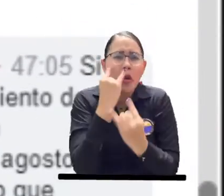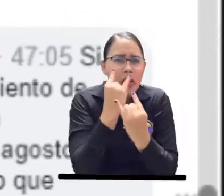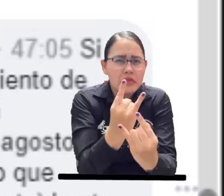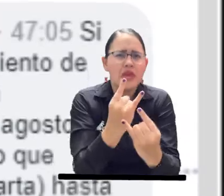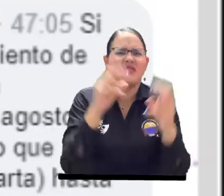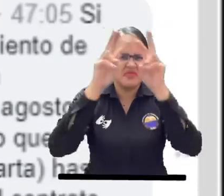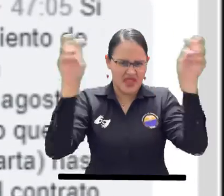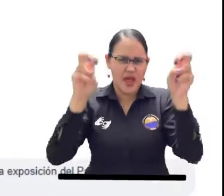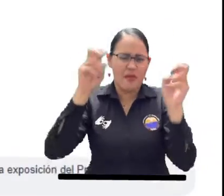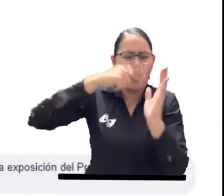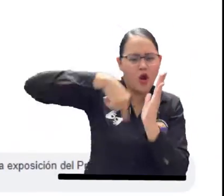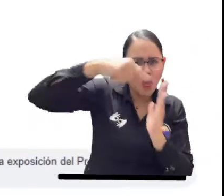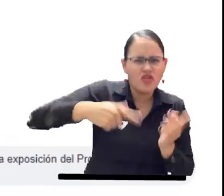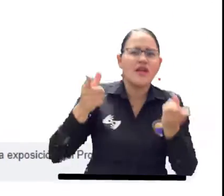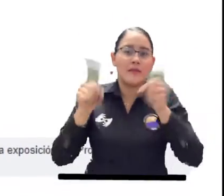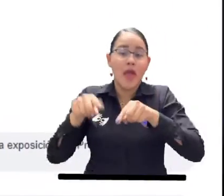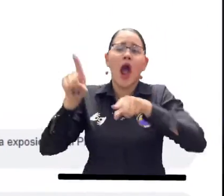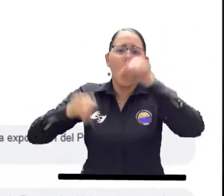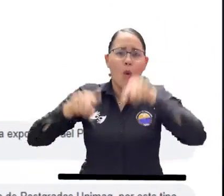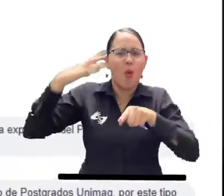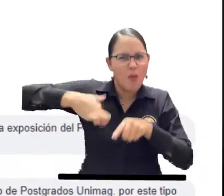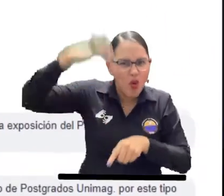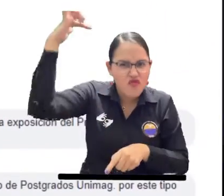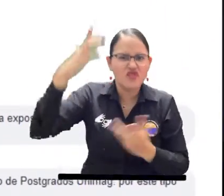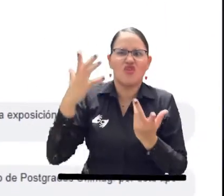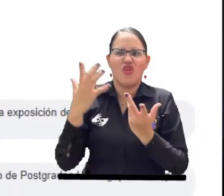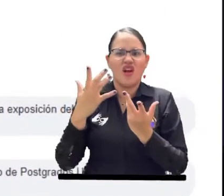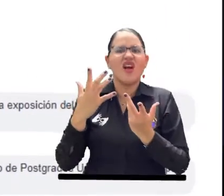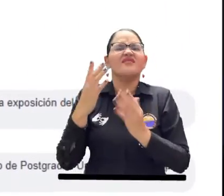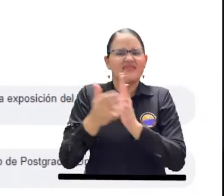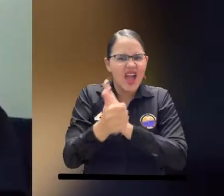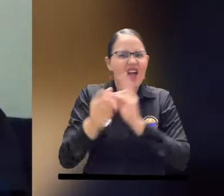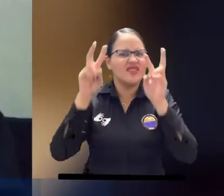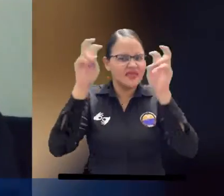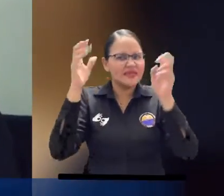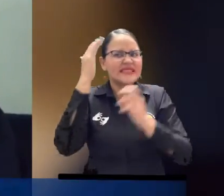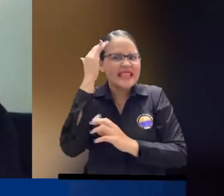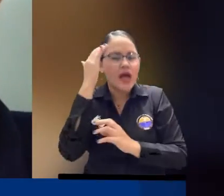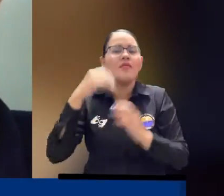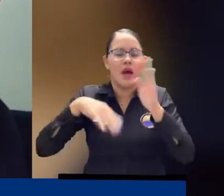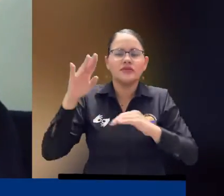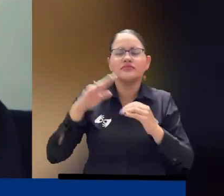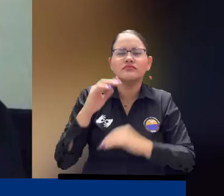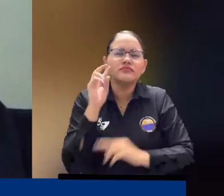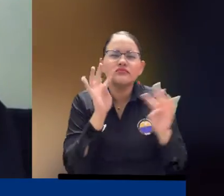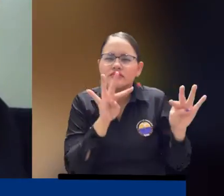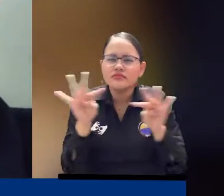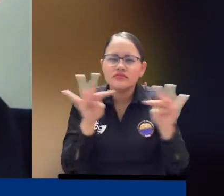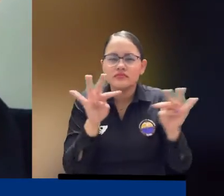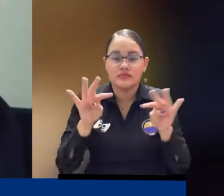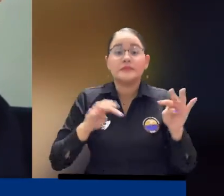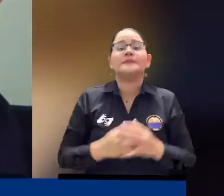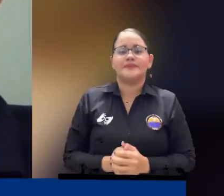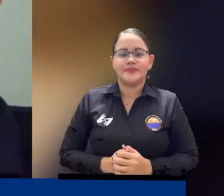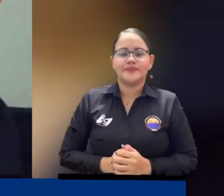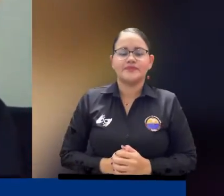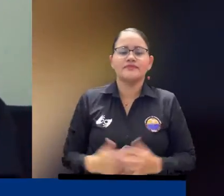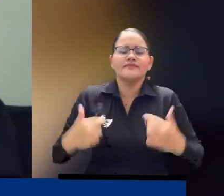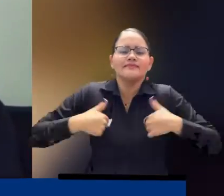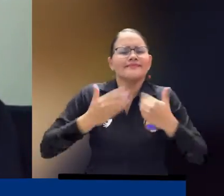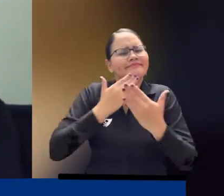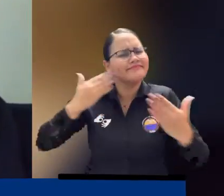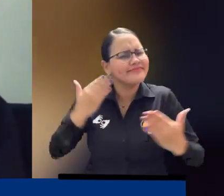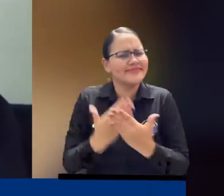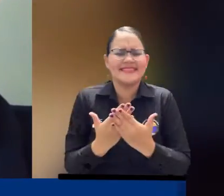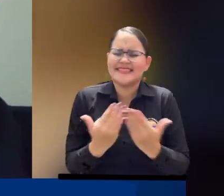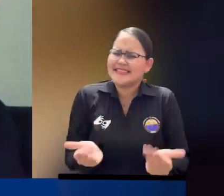contratos desde el punto de vista jurídico agradezco la universidad de magdalena al programa de derecho y al centro de posgrados por